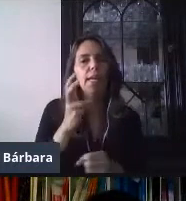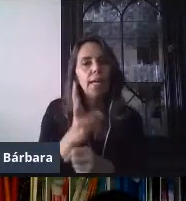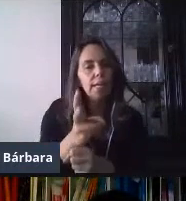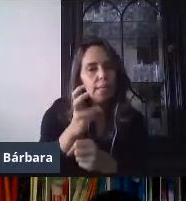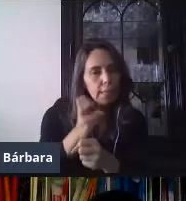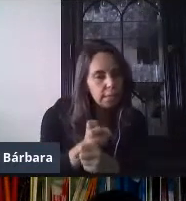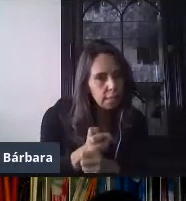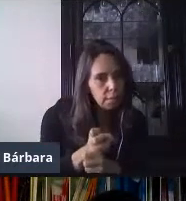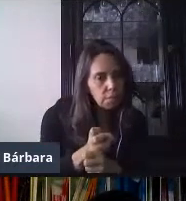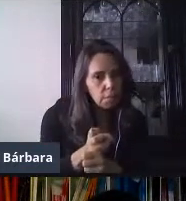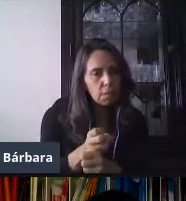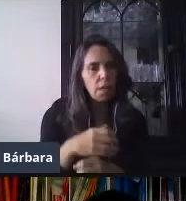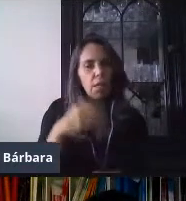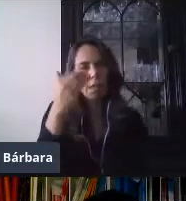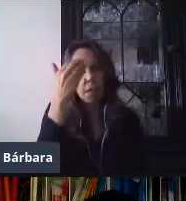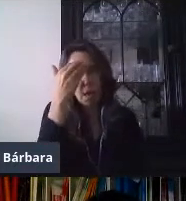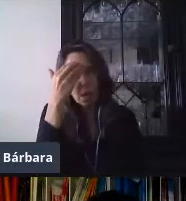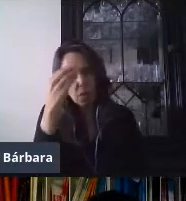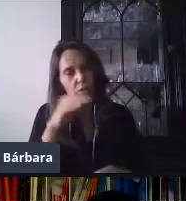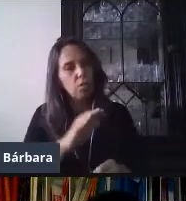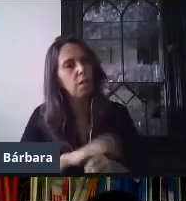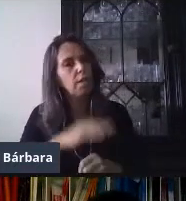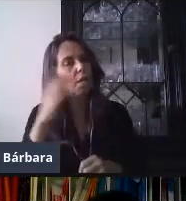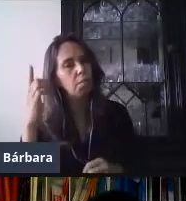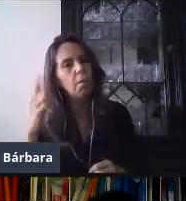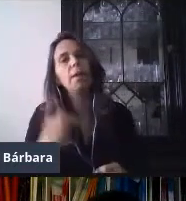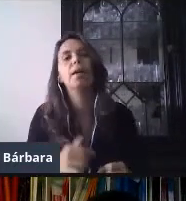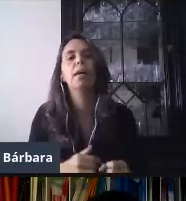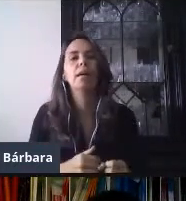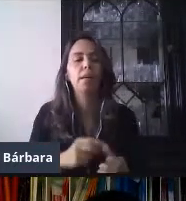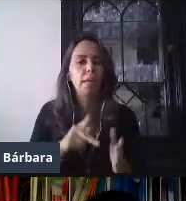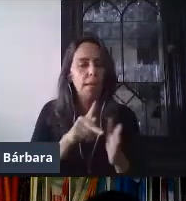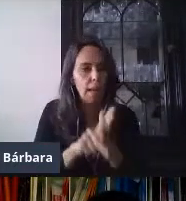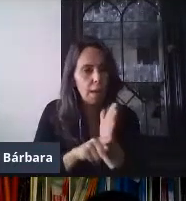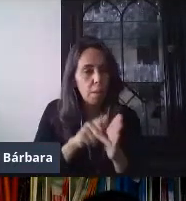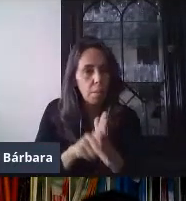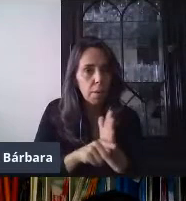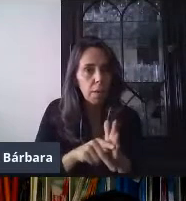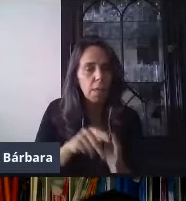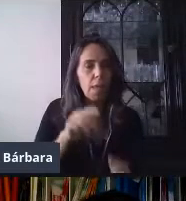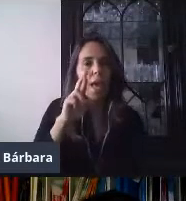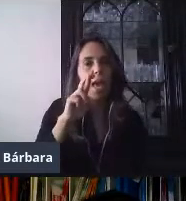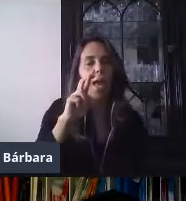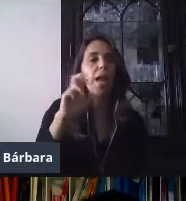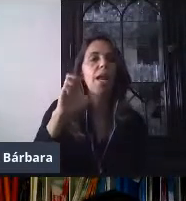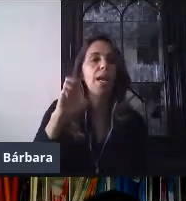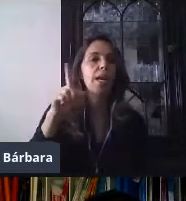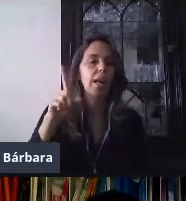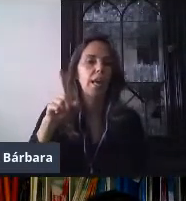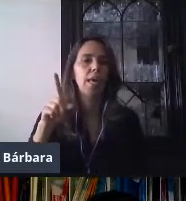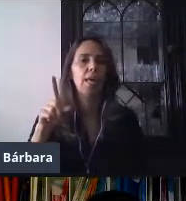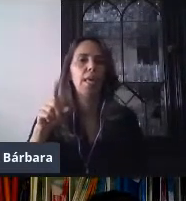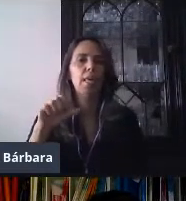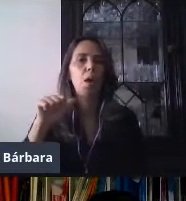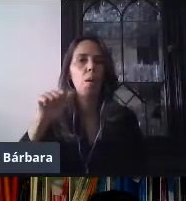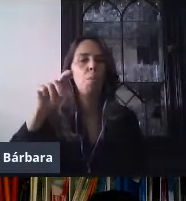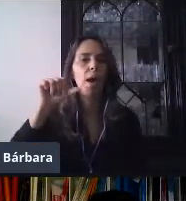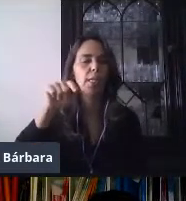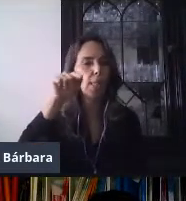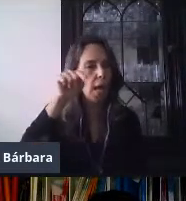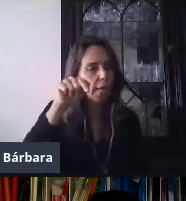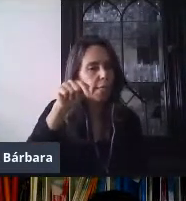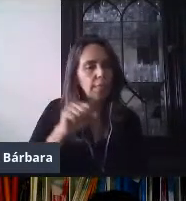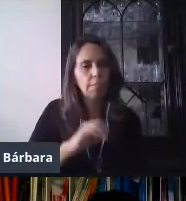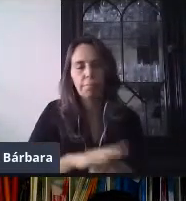también puedan conocer más videos, videos, tutoriales en Red Magisterial, en donde ustedes van a poder encontrar más información,